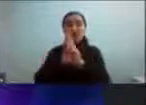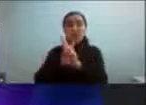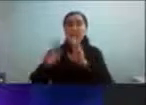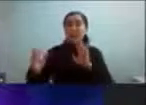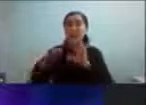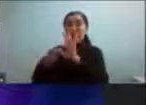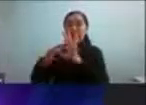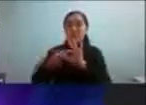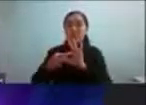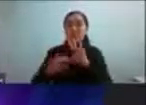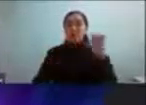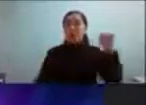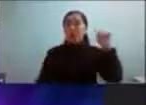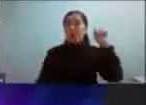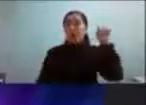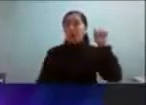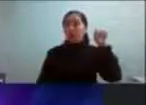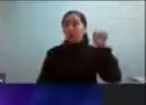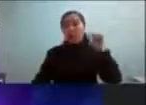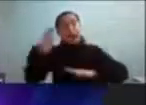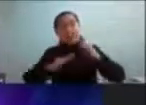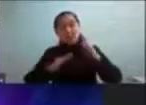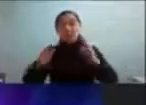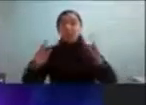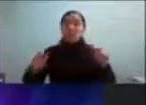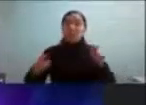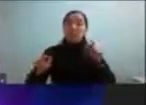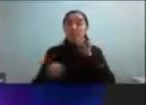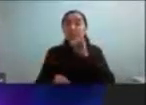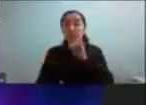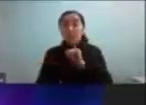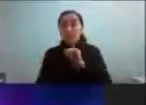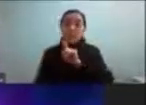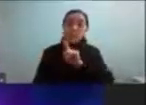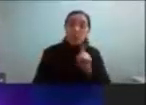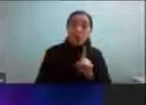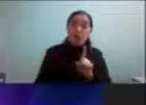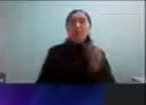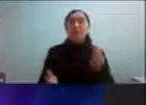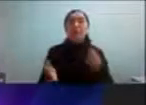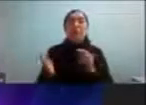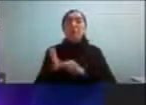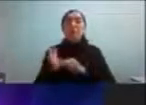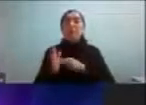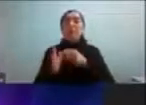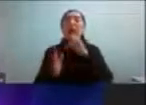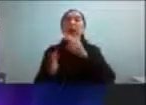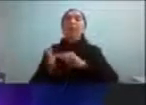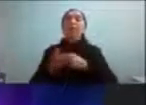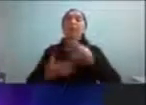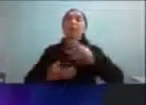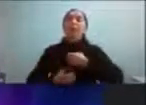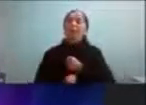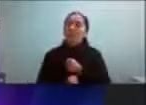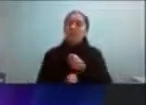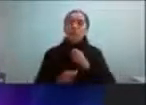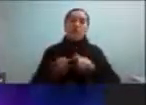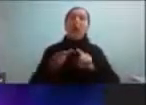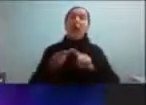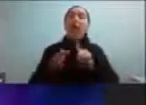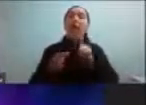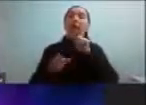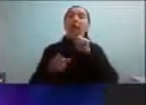comorbilidades a veces sí a veces no pero muchas veces terminan siendo comorbilidades como ansiedad como depresión como trastornos de la conducta